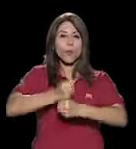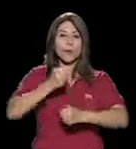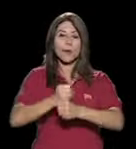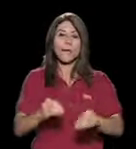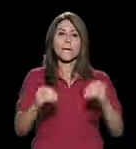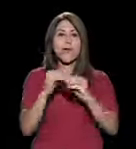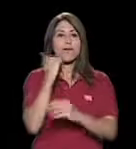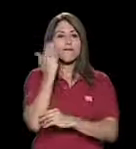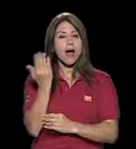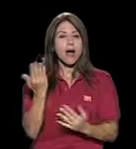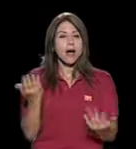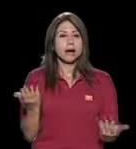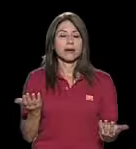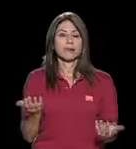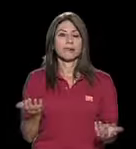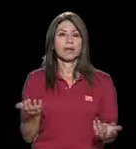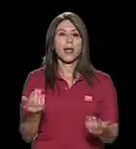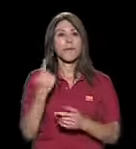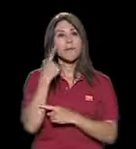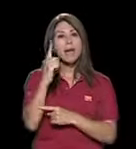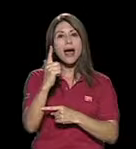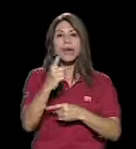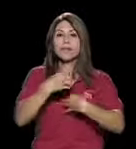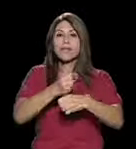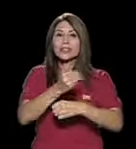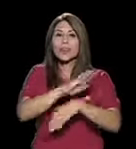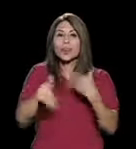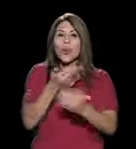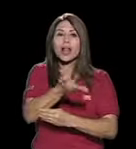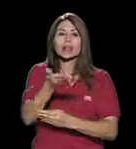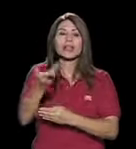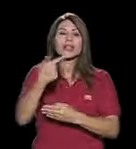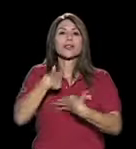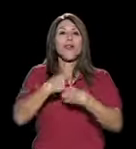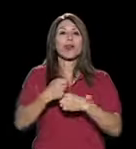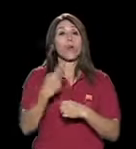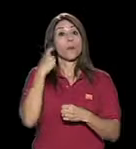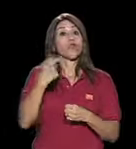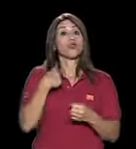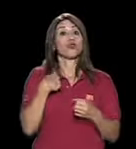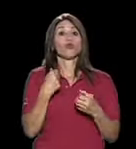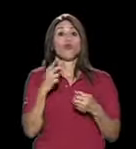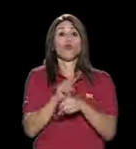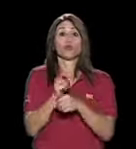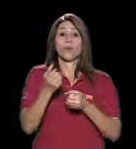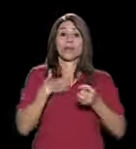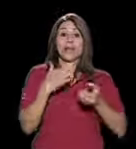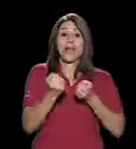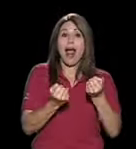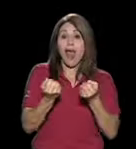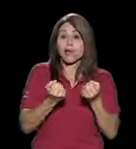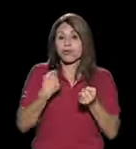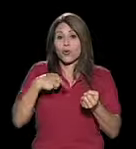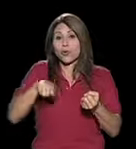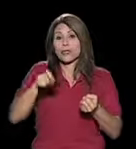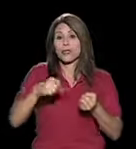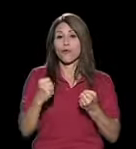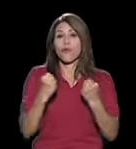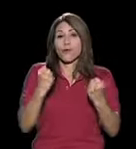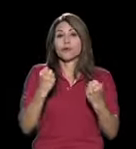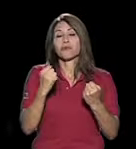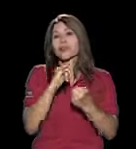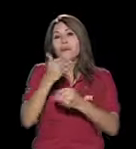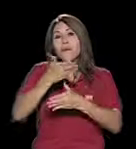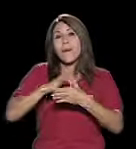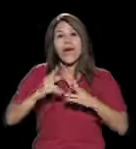para poder trabajar más fácil, para poder hacer todas las cosas que hago porque yo ando en mi carro y para subirme en mi carro necesito fuerza, etc. Entonces, es